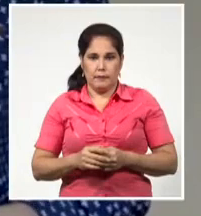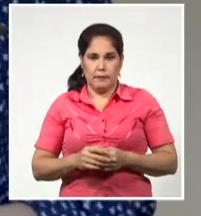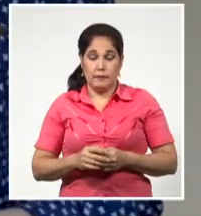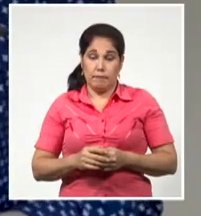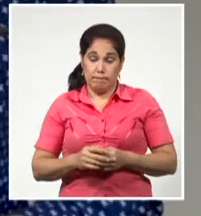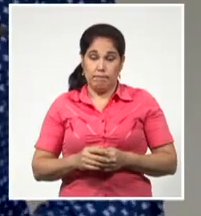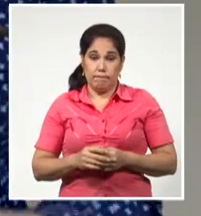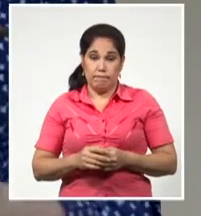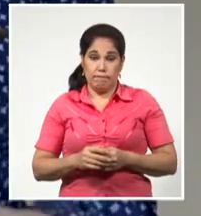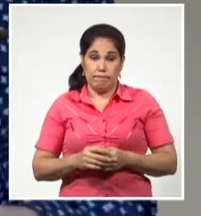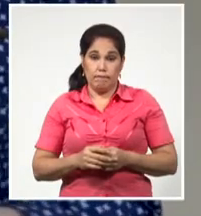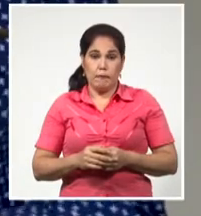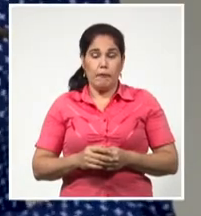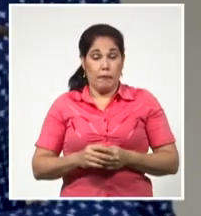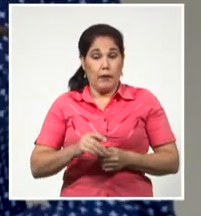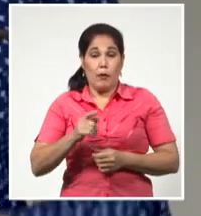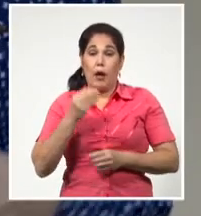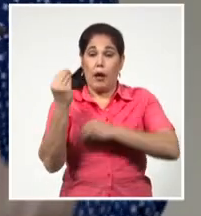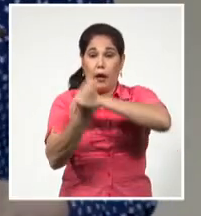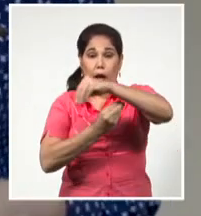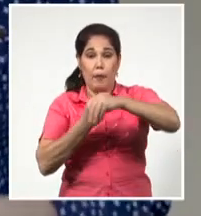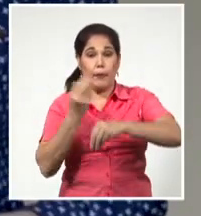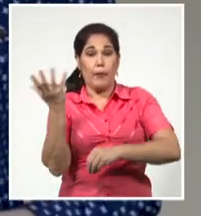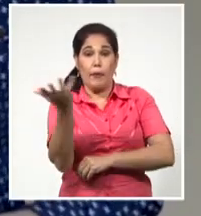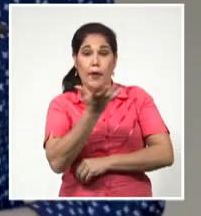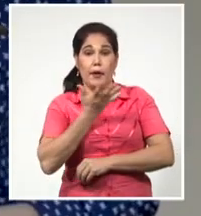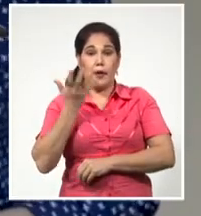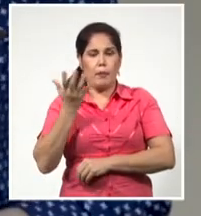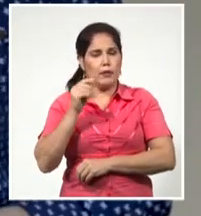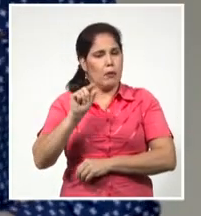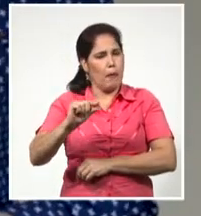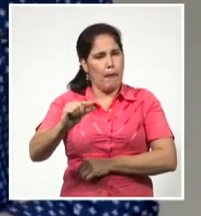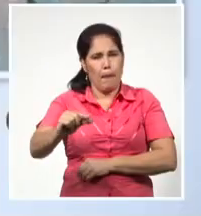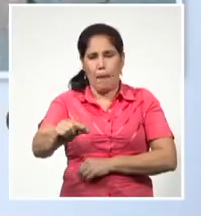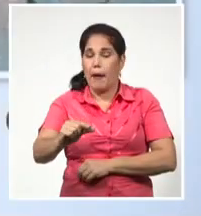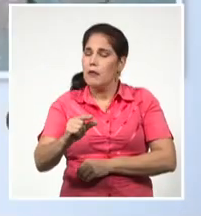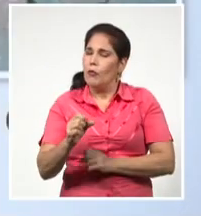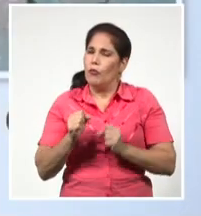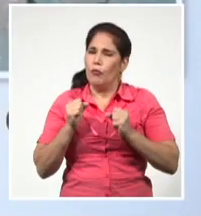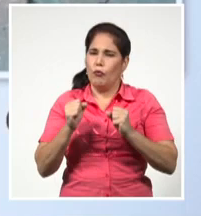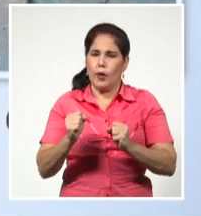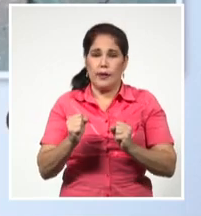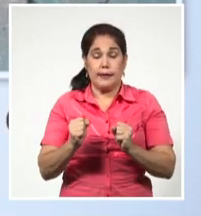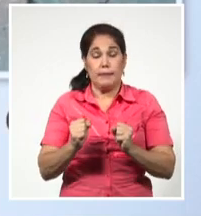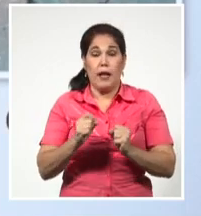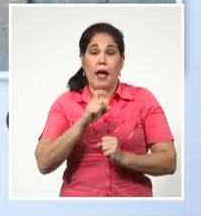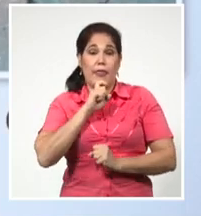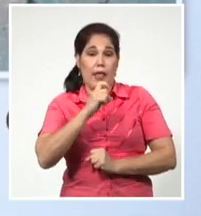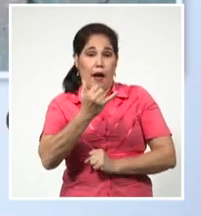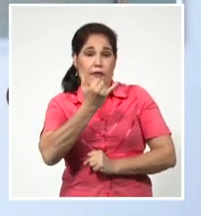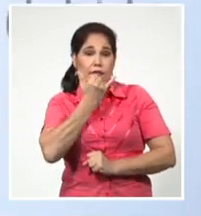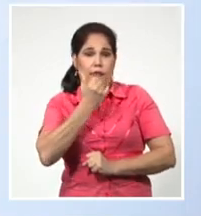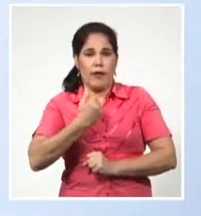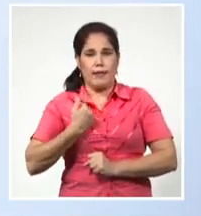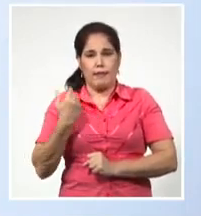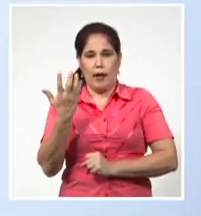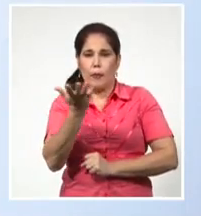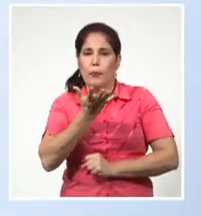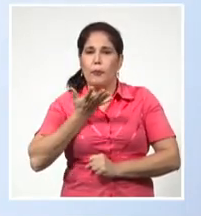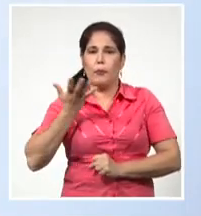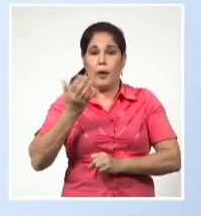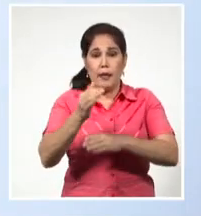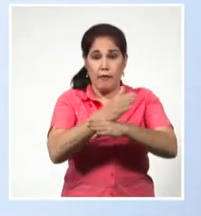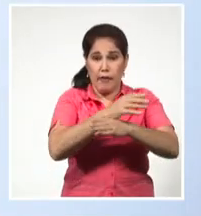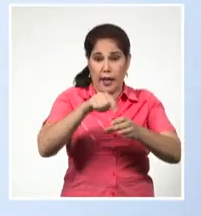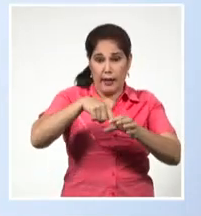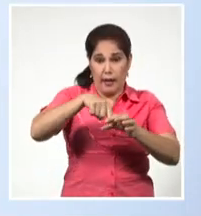Así, los efectos del cambio climático son cada vez más severos. Bien lo saben los habitantes de varias islas en